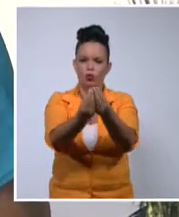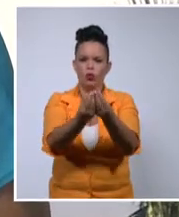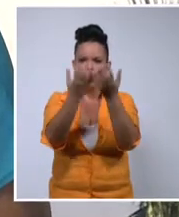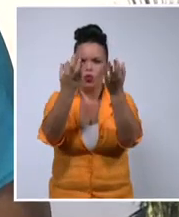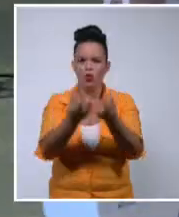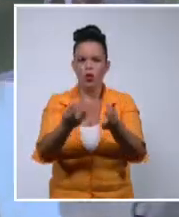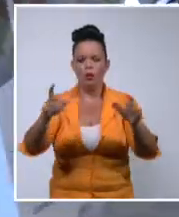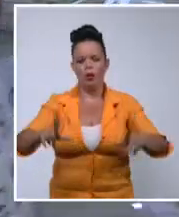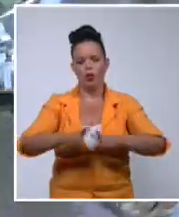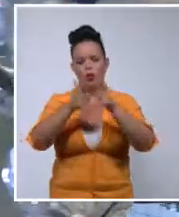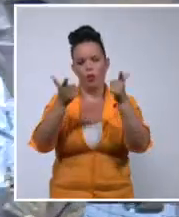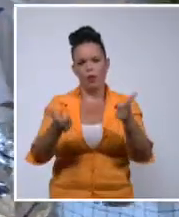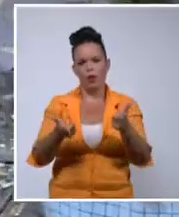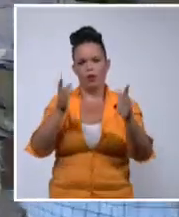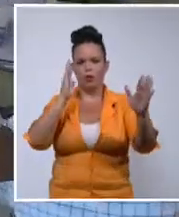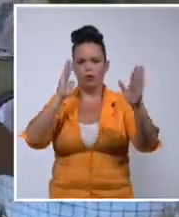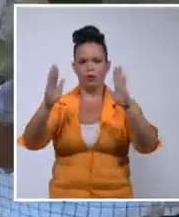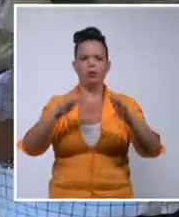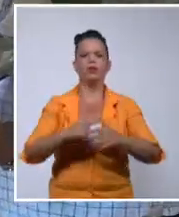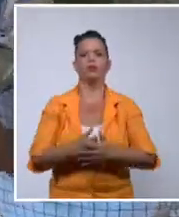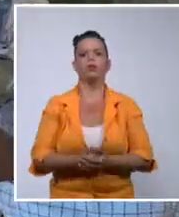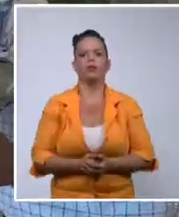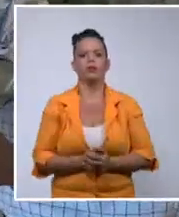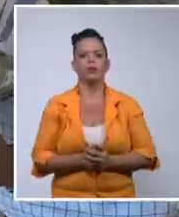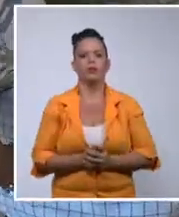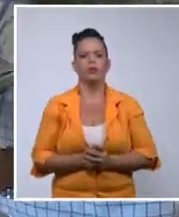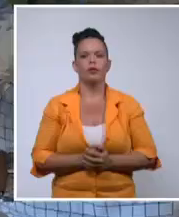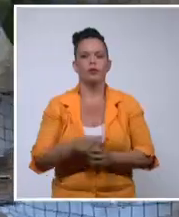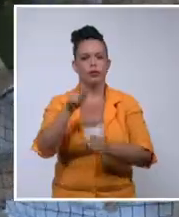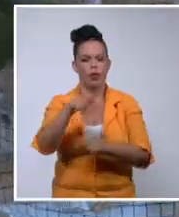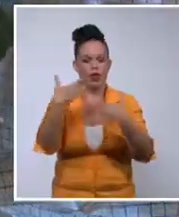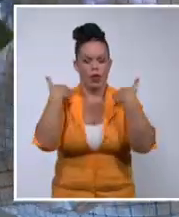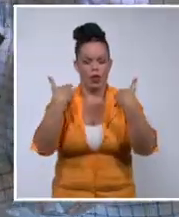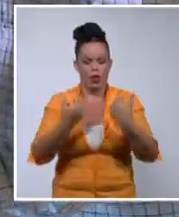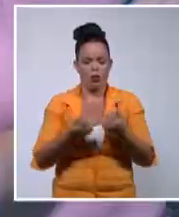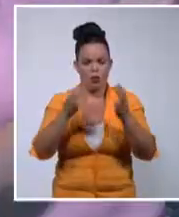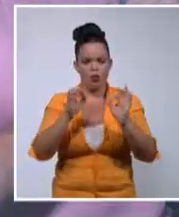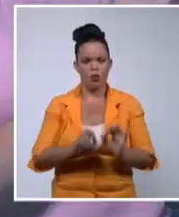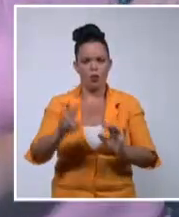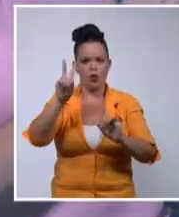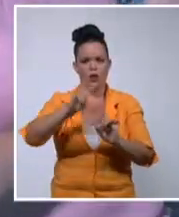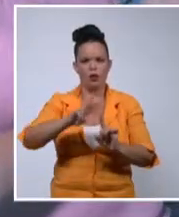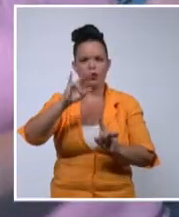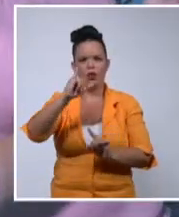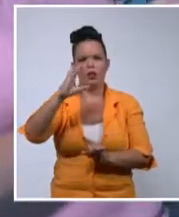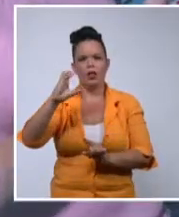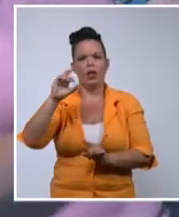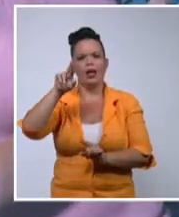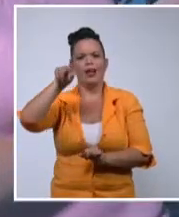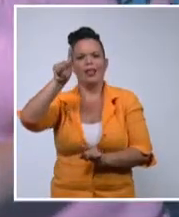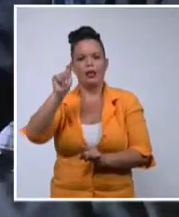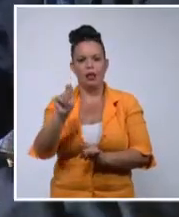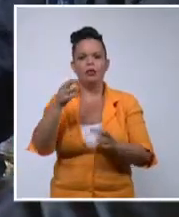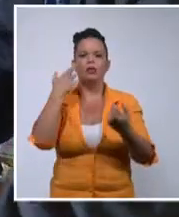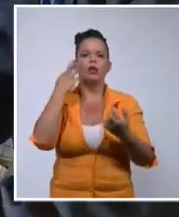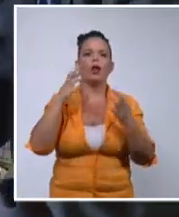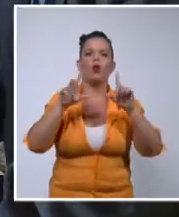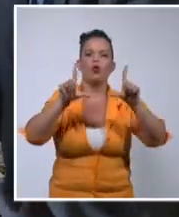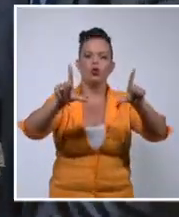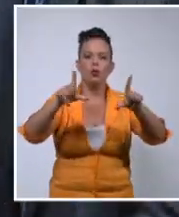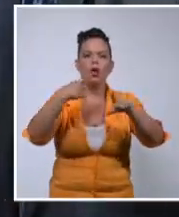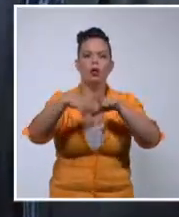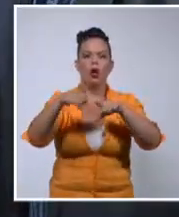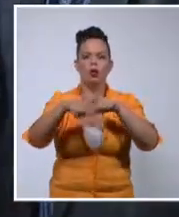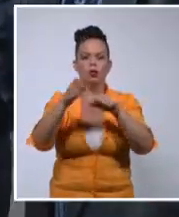difíciles tiempos. La dirección de la televisión cubana confirió el premio Pequeña Pantalla a trabajadores con una amplia trayectoria y